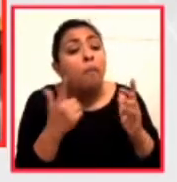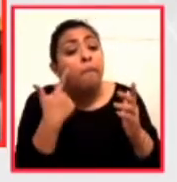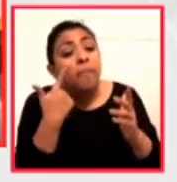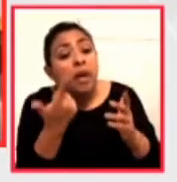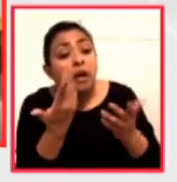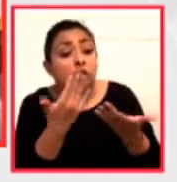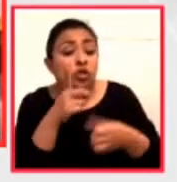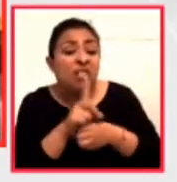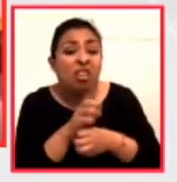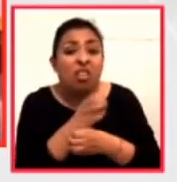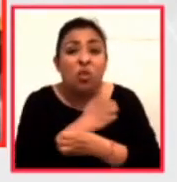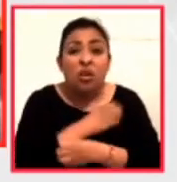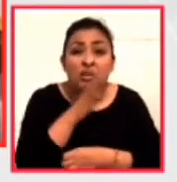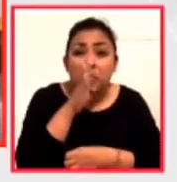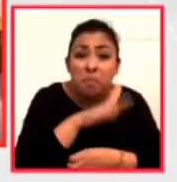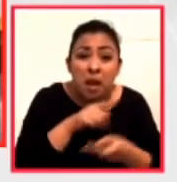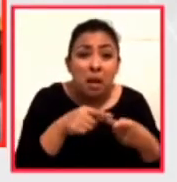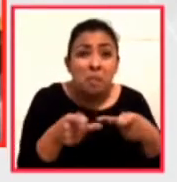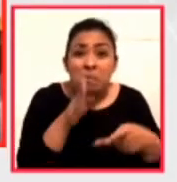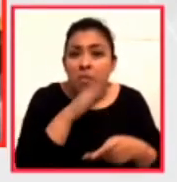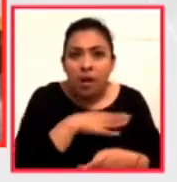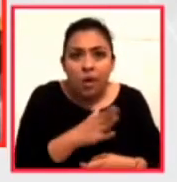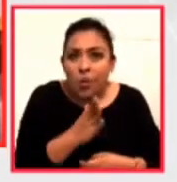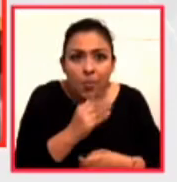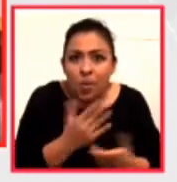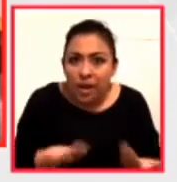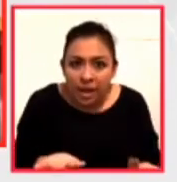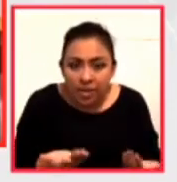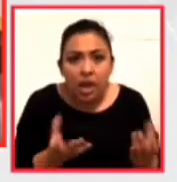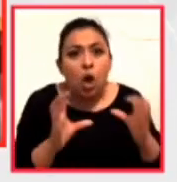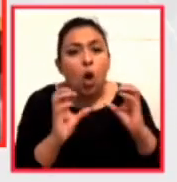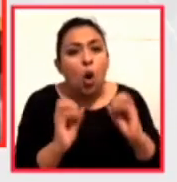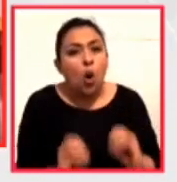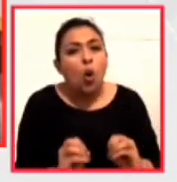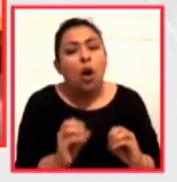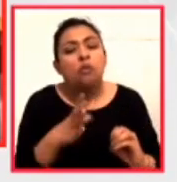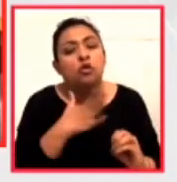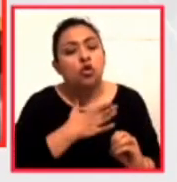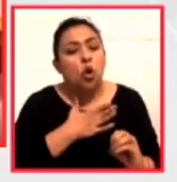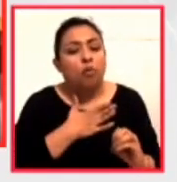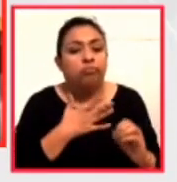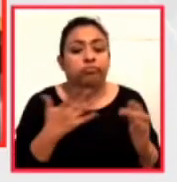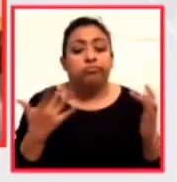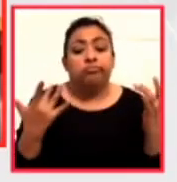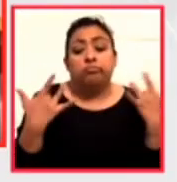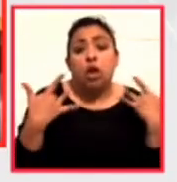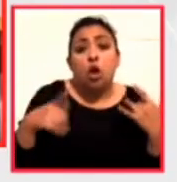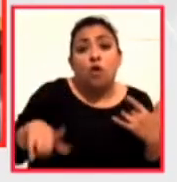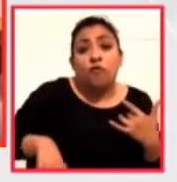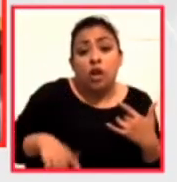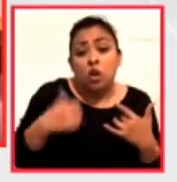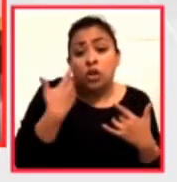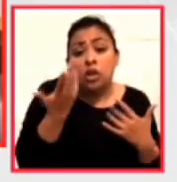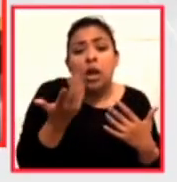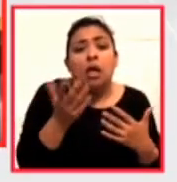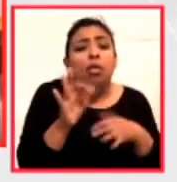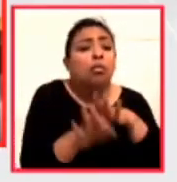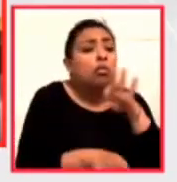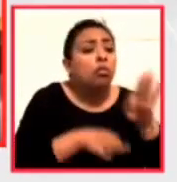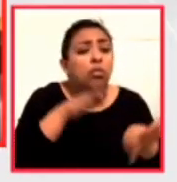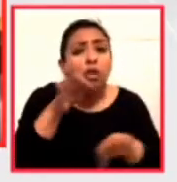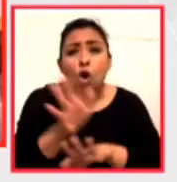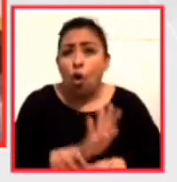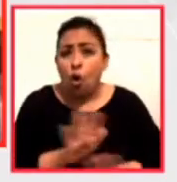mal educada y mal preparada y no pueden construirse desde una posición en donde el gobierno quiera actuar paternalistamente